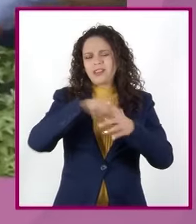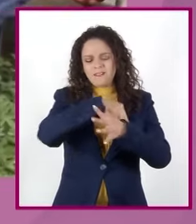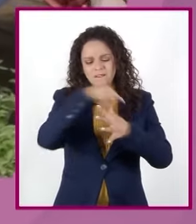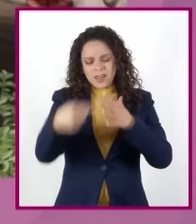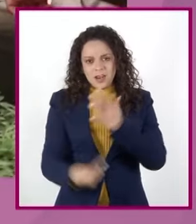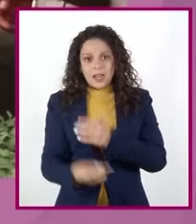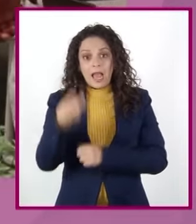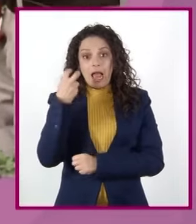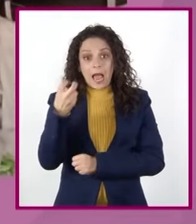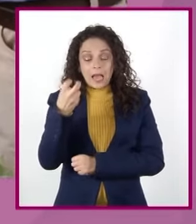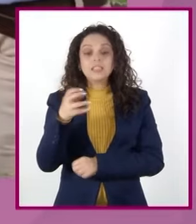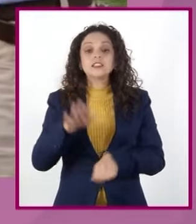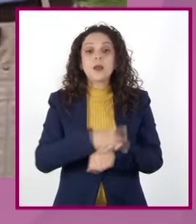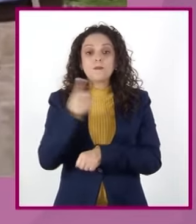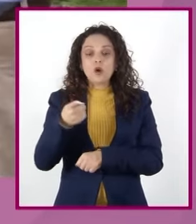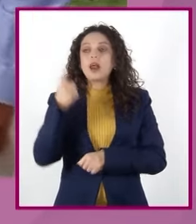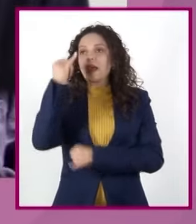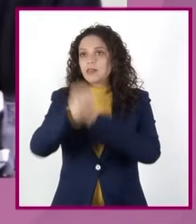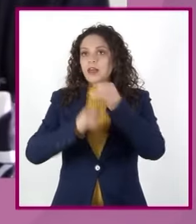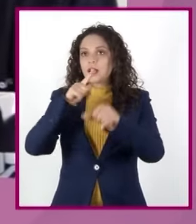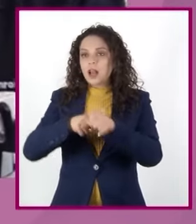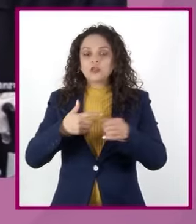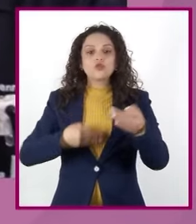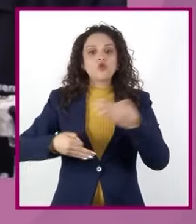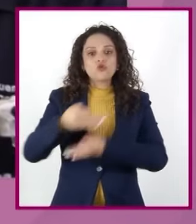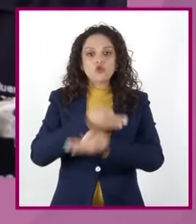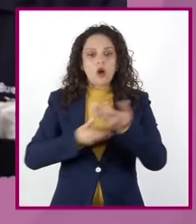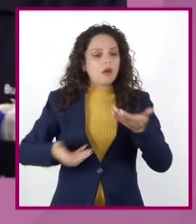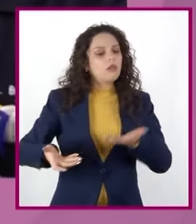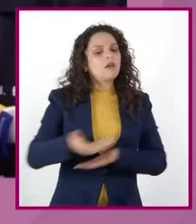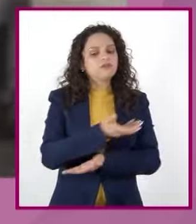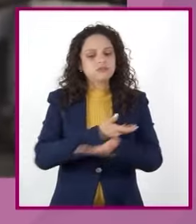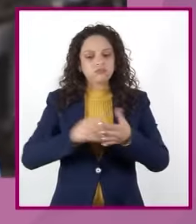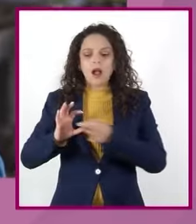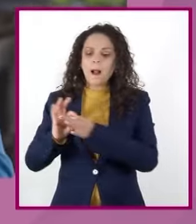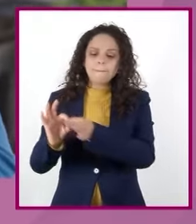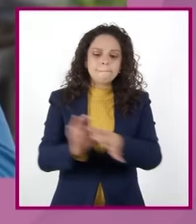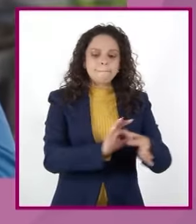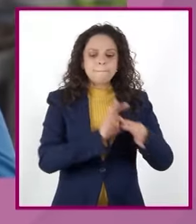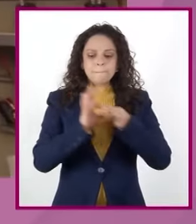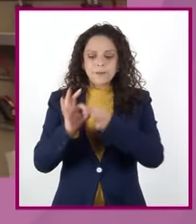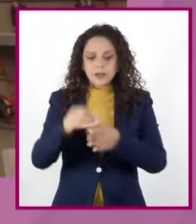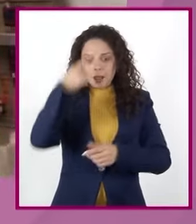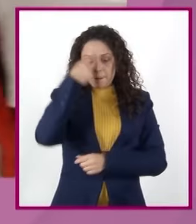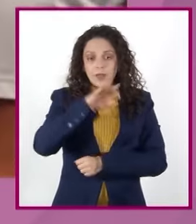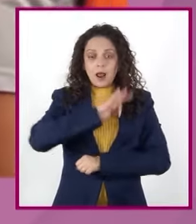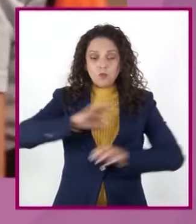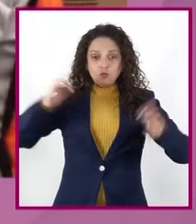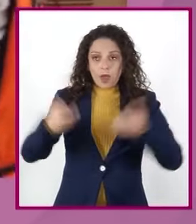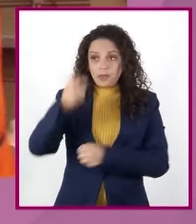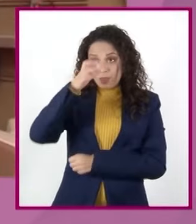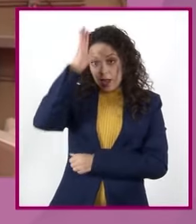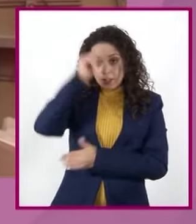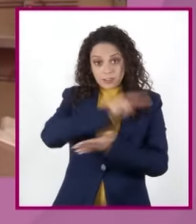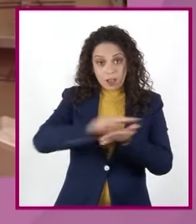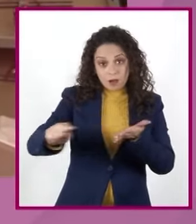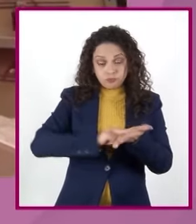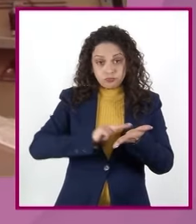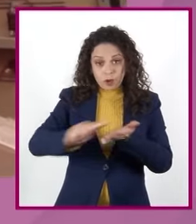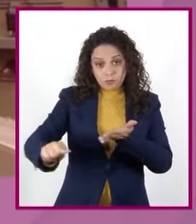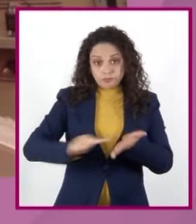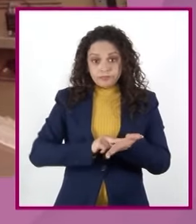producto de la cooperación internacional Ya que para poner en marcha el Protocolo de Montreal, los países firmantes